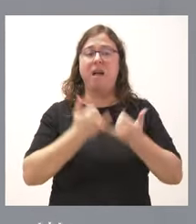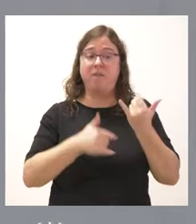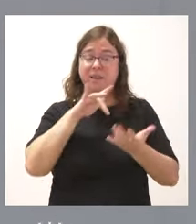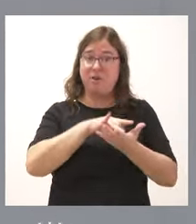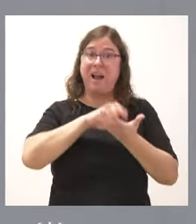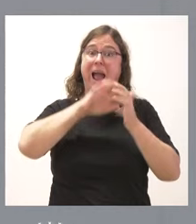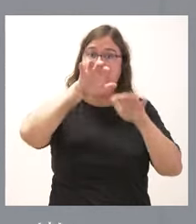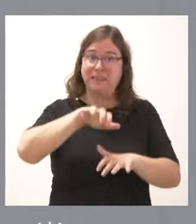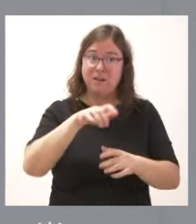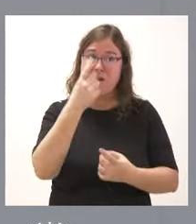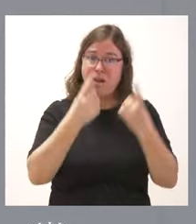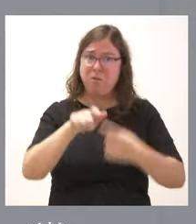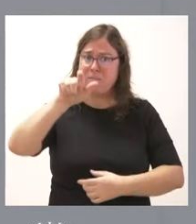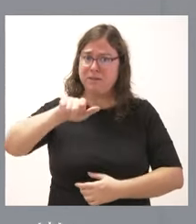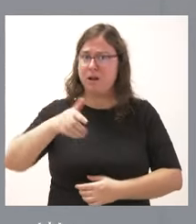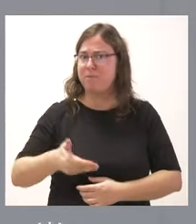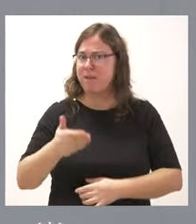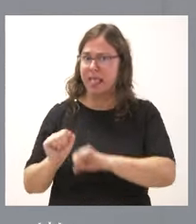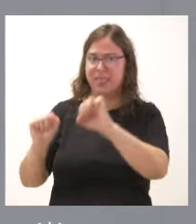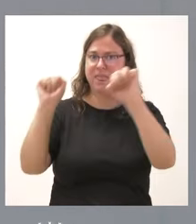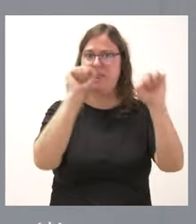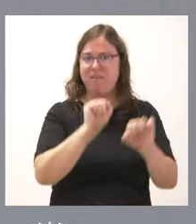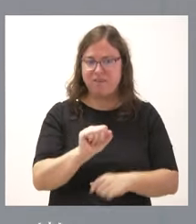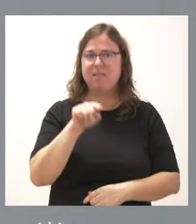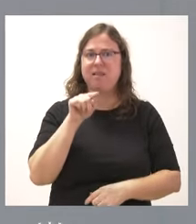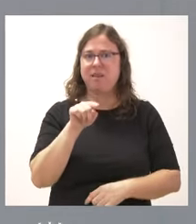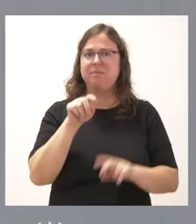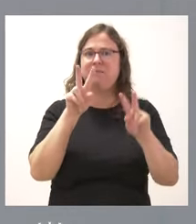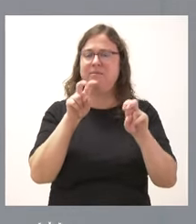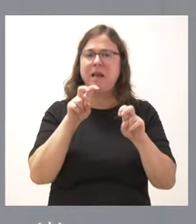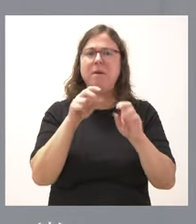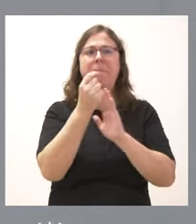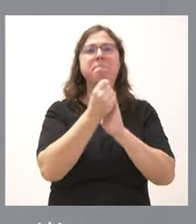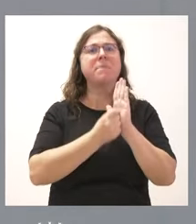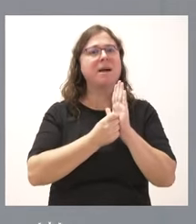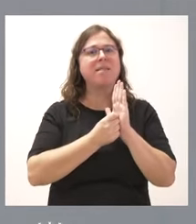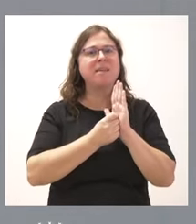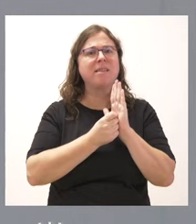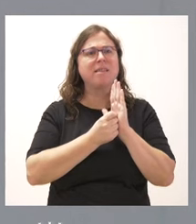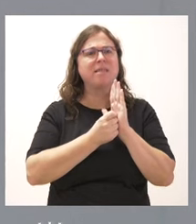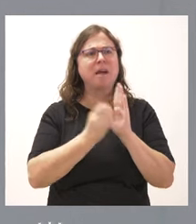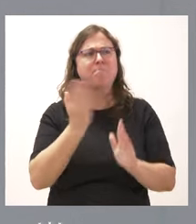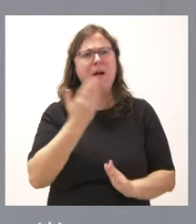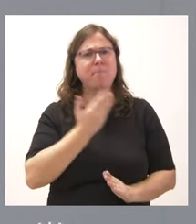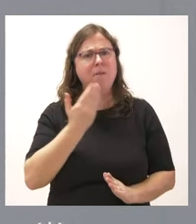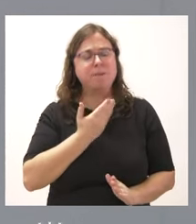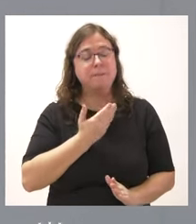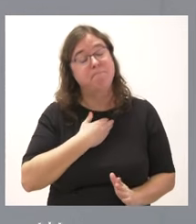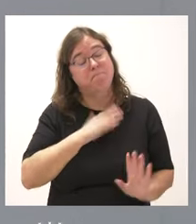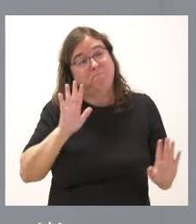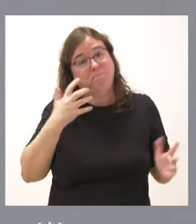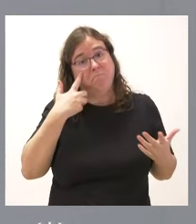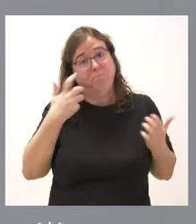y León algunos de los principales defensores de algunas de las medidas que tanto nos perjudican, llama la atención.